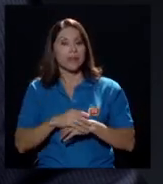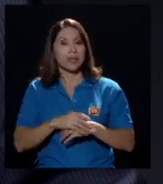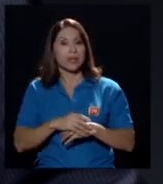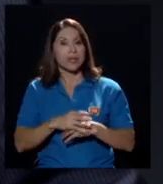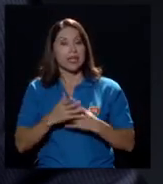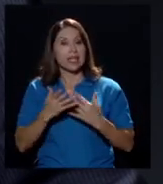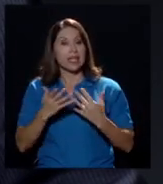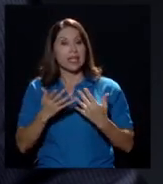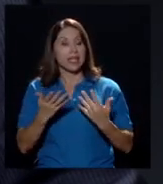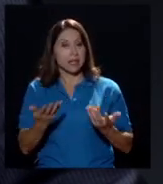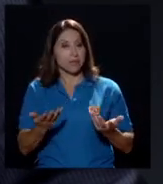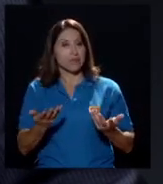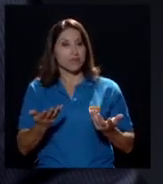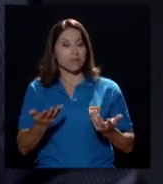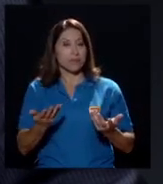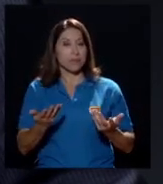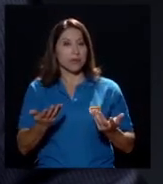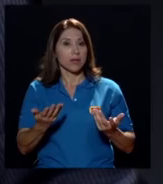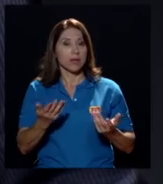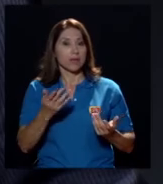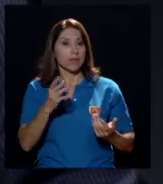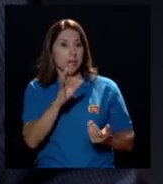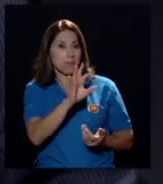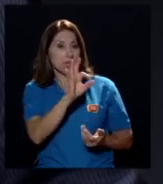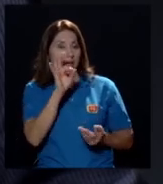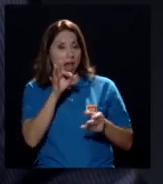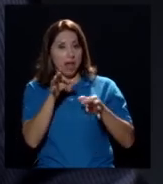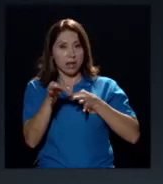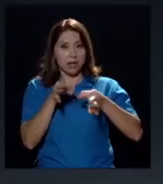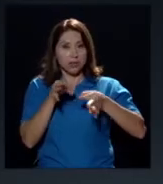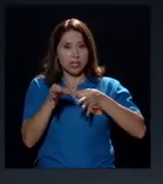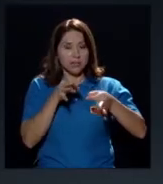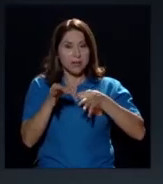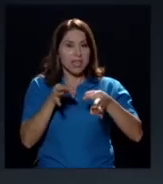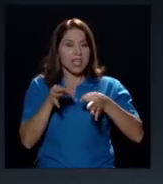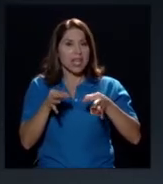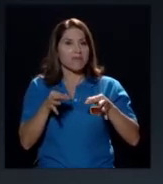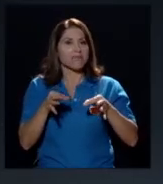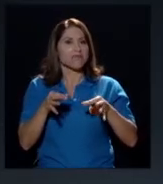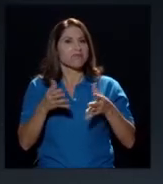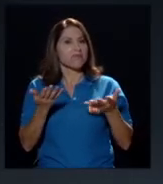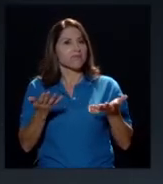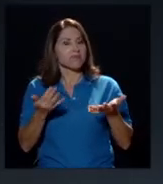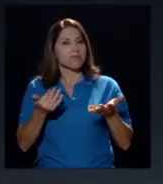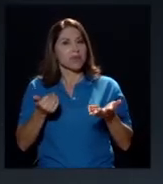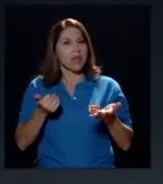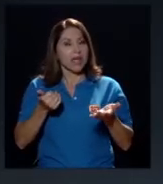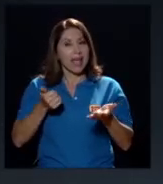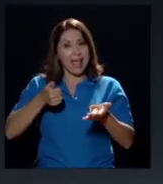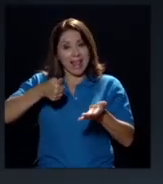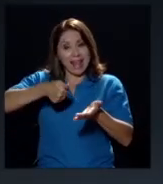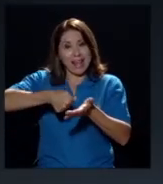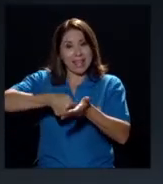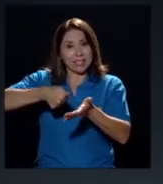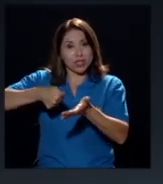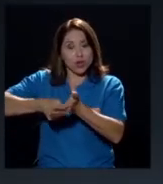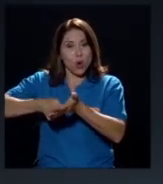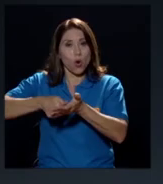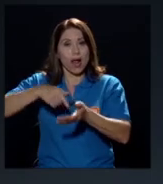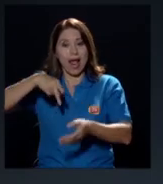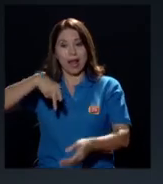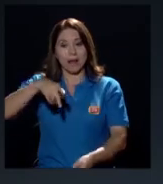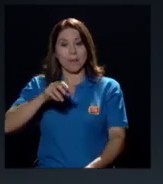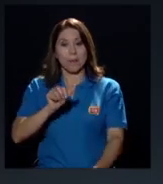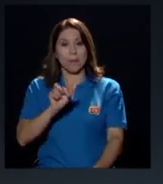invitarlo a que nos explique de qué manera la elección al Parlamento